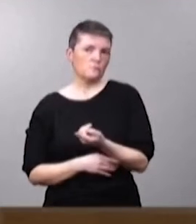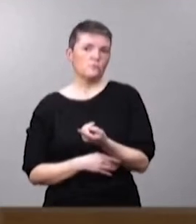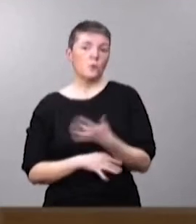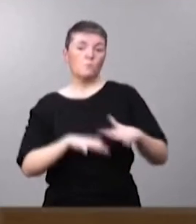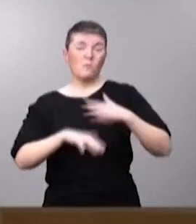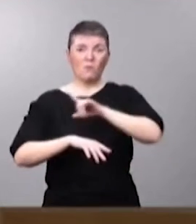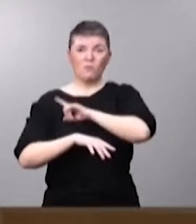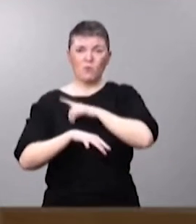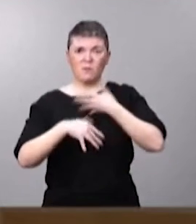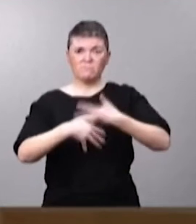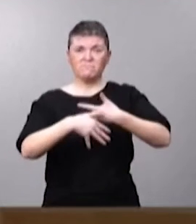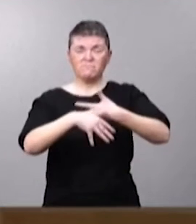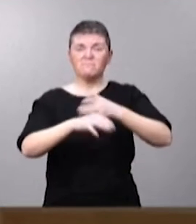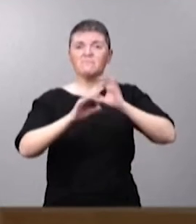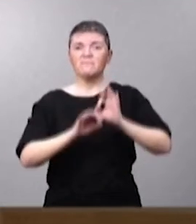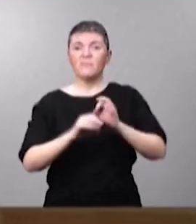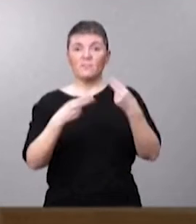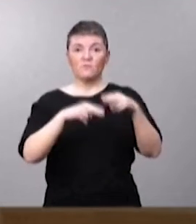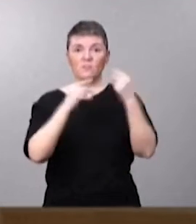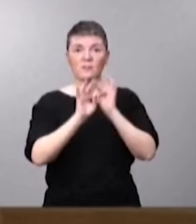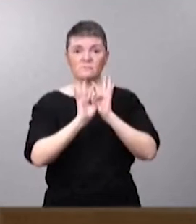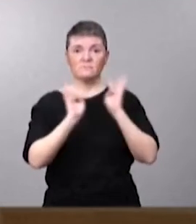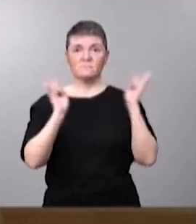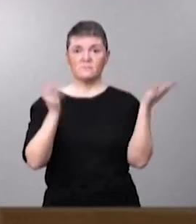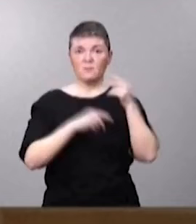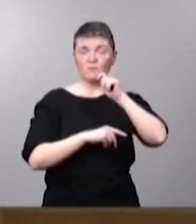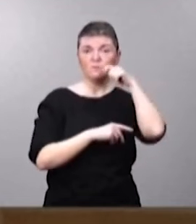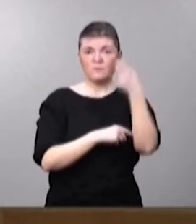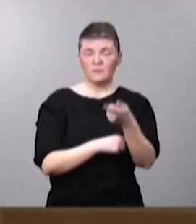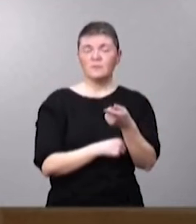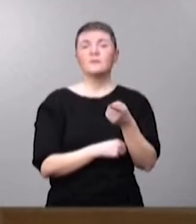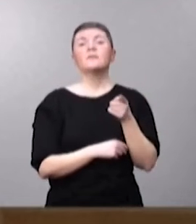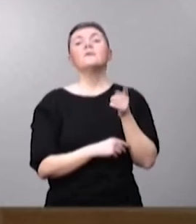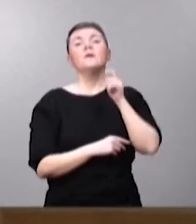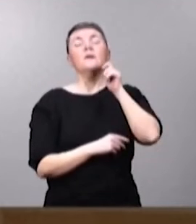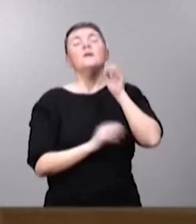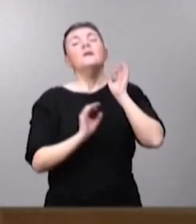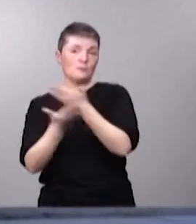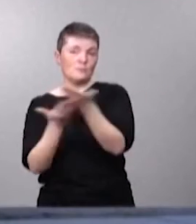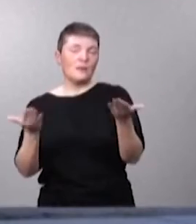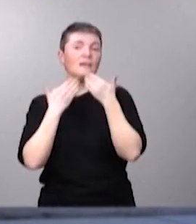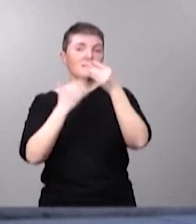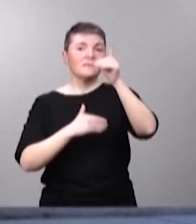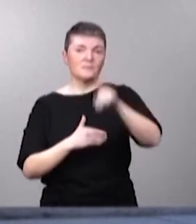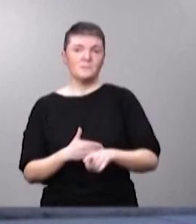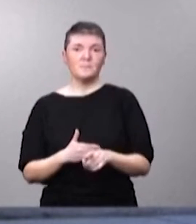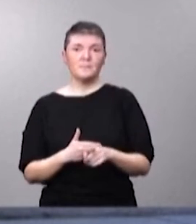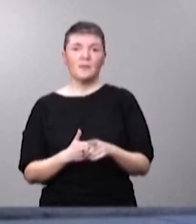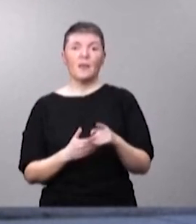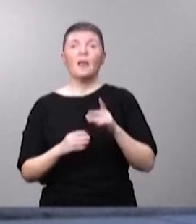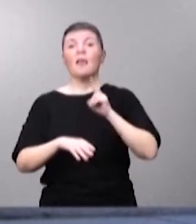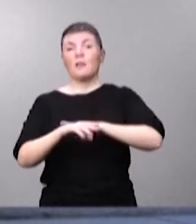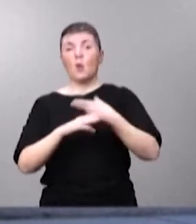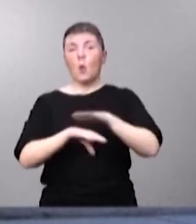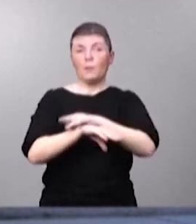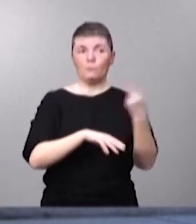nada más. Es masiva y es una... ...de ambos gobiernos y, sobre todo,